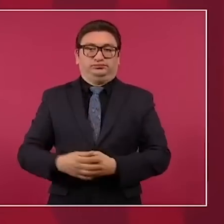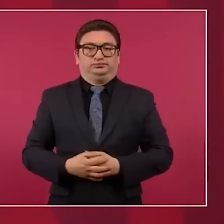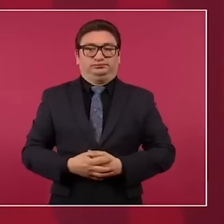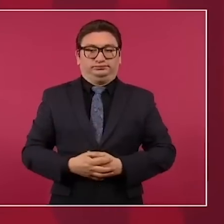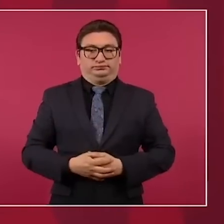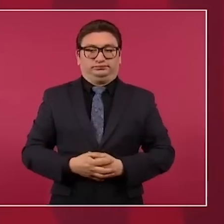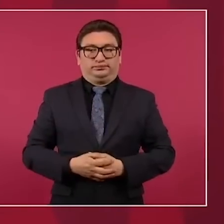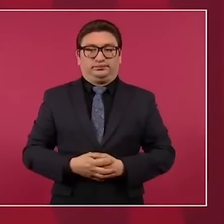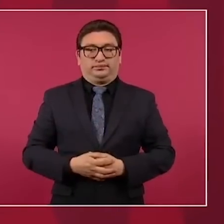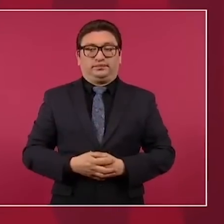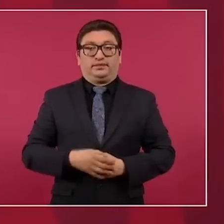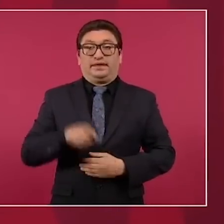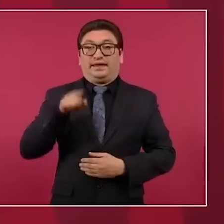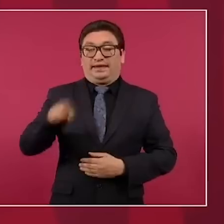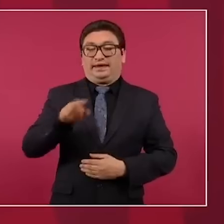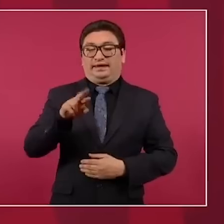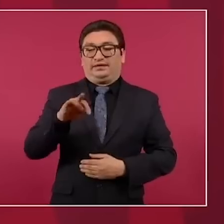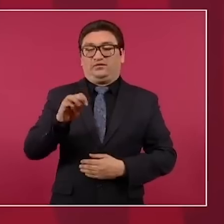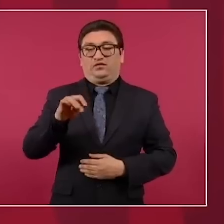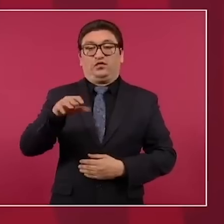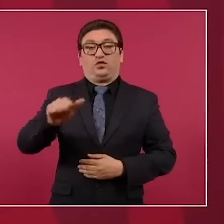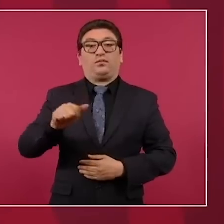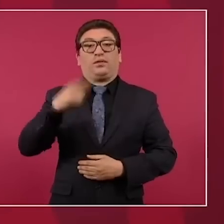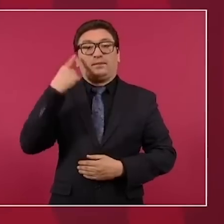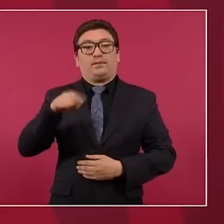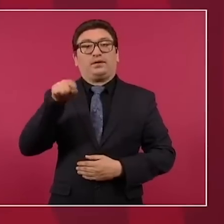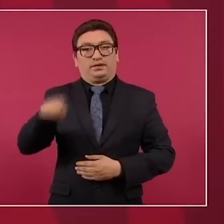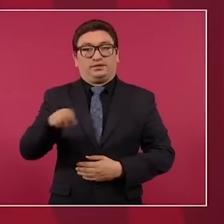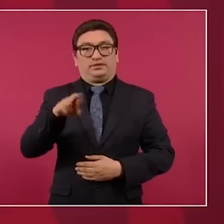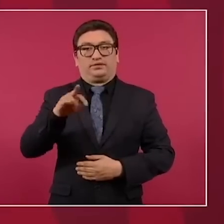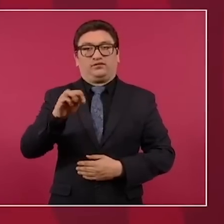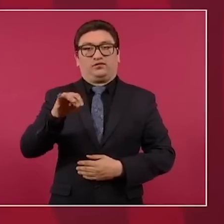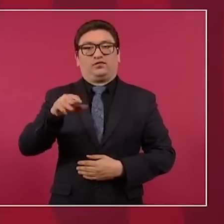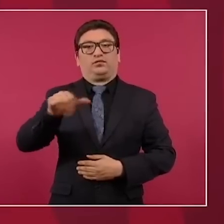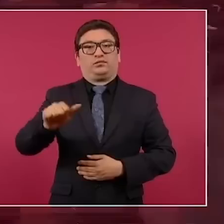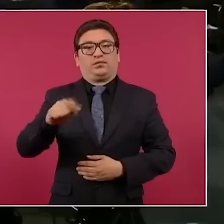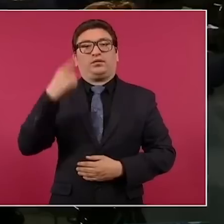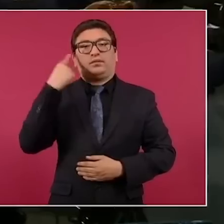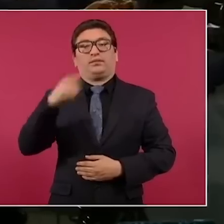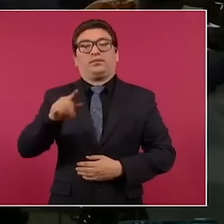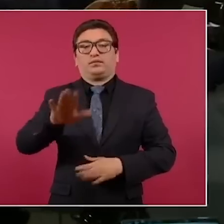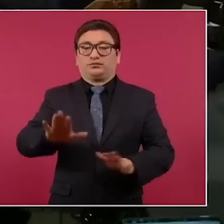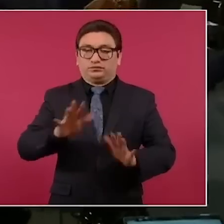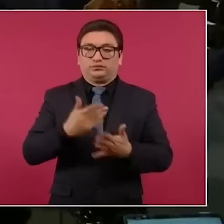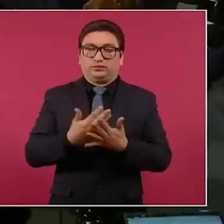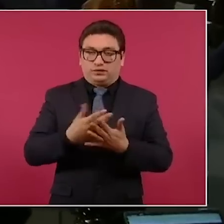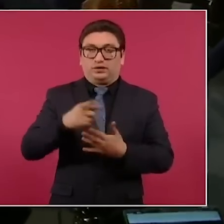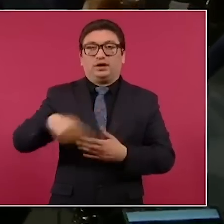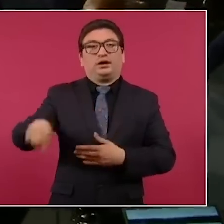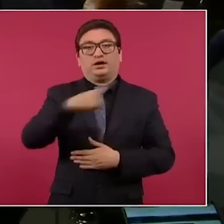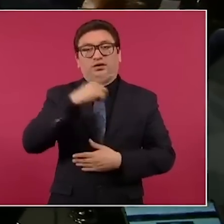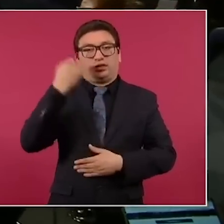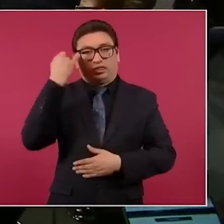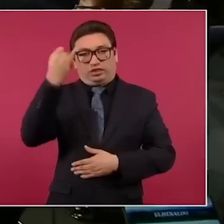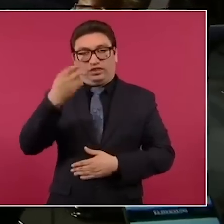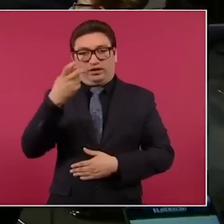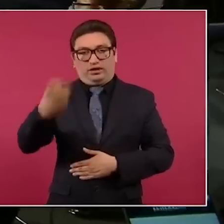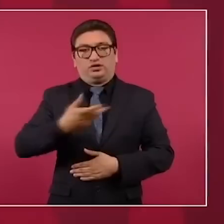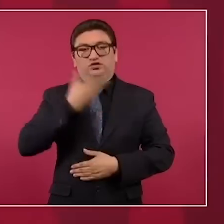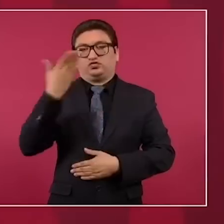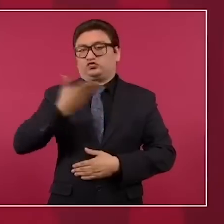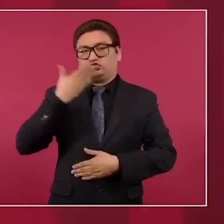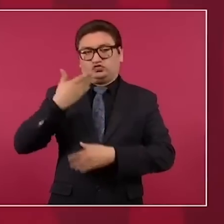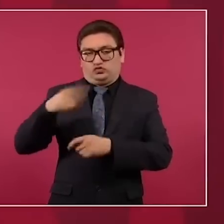Para el Reforma, permíteme, y para los que defienden ese modelo llamado